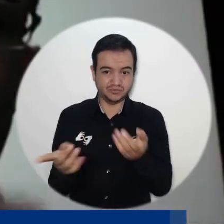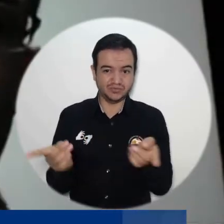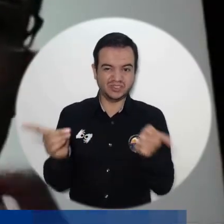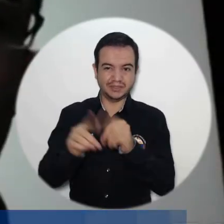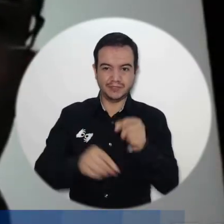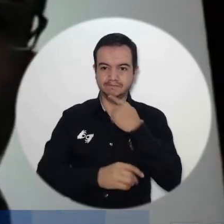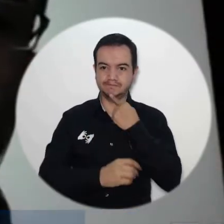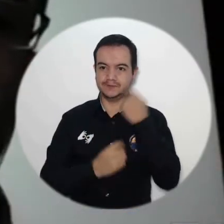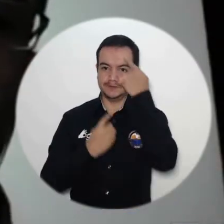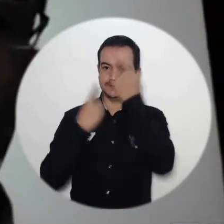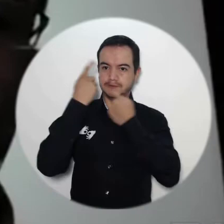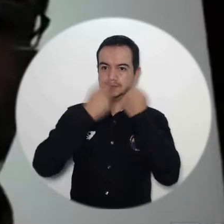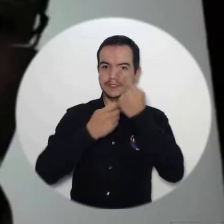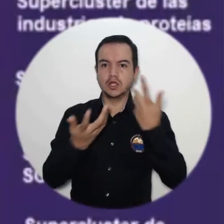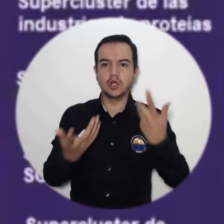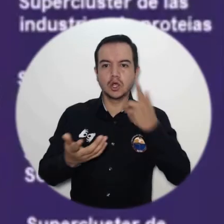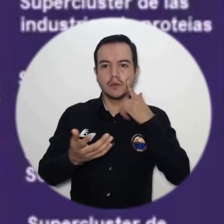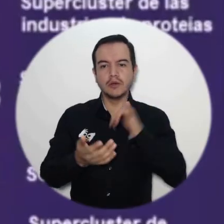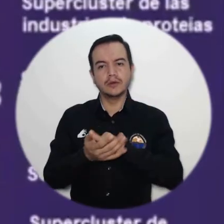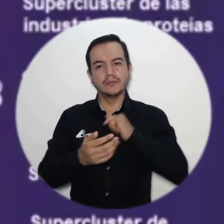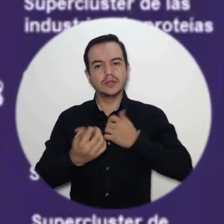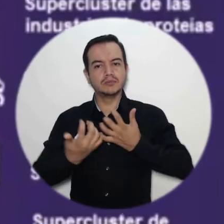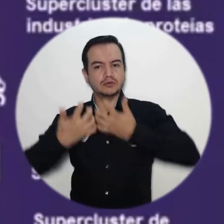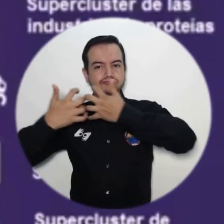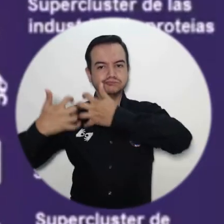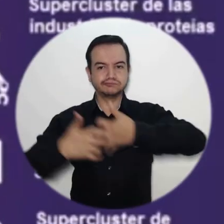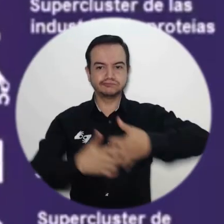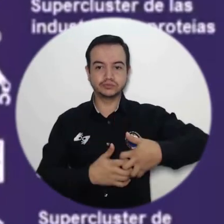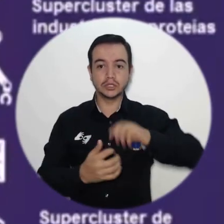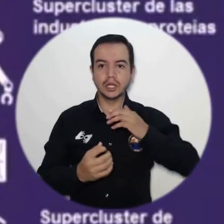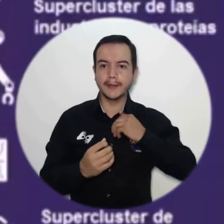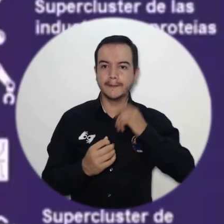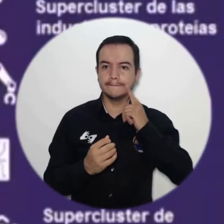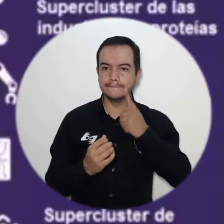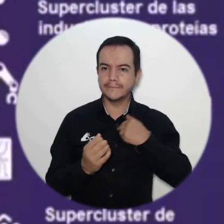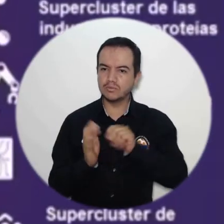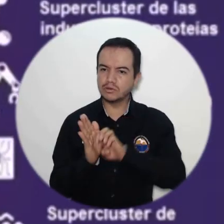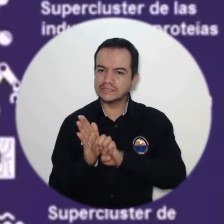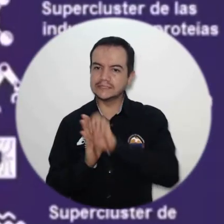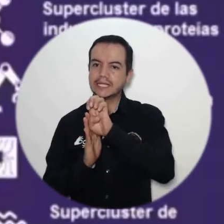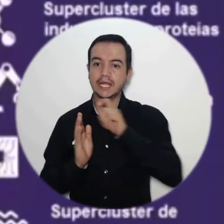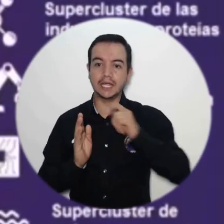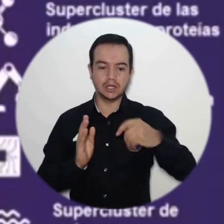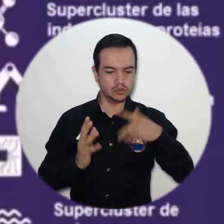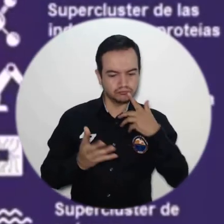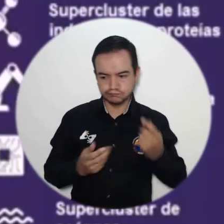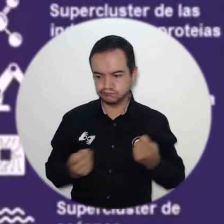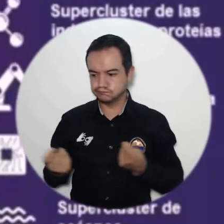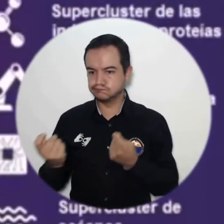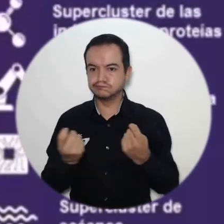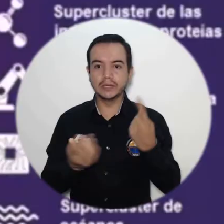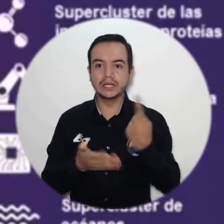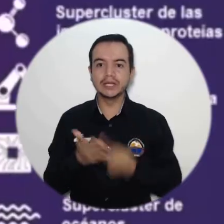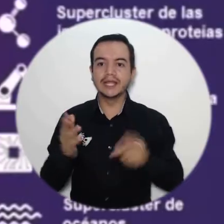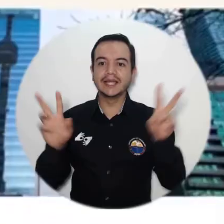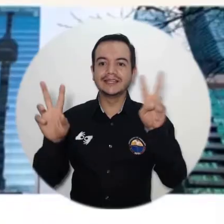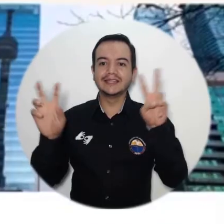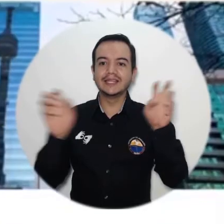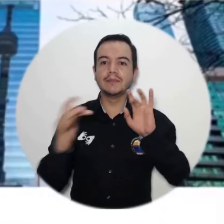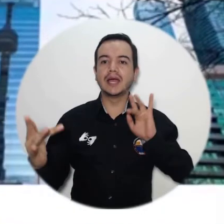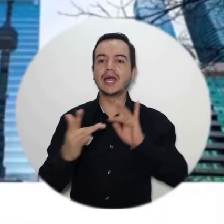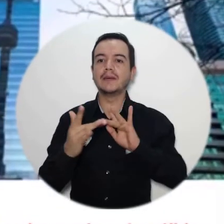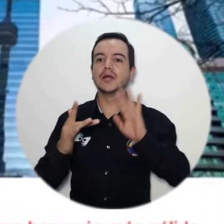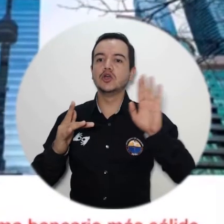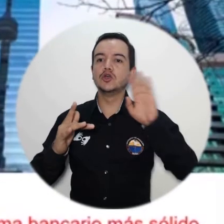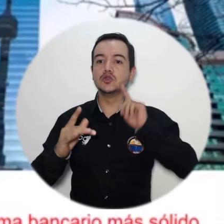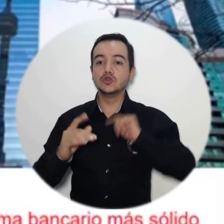al tema de sostenibilidad es pensar que su emprendimiento tenga miras a alguna temática global